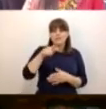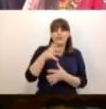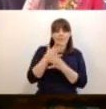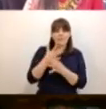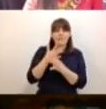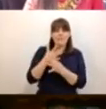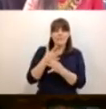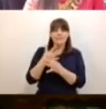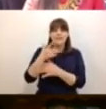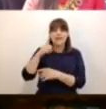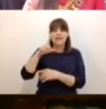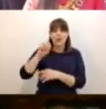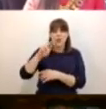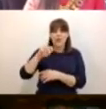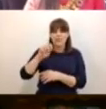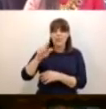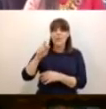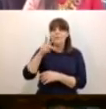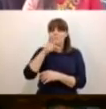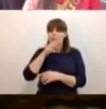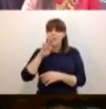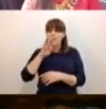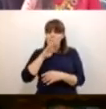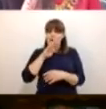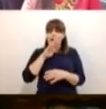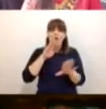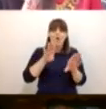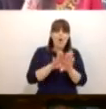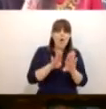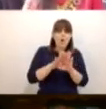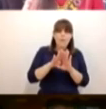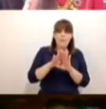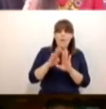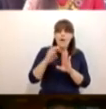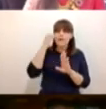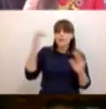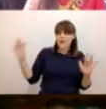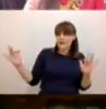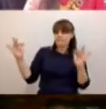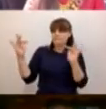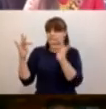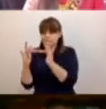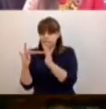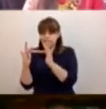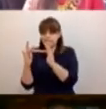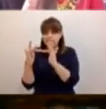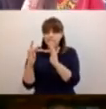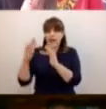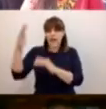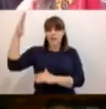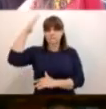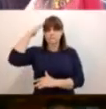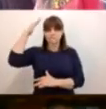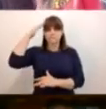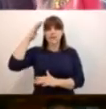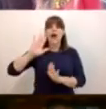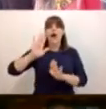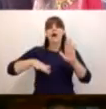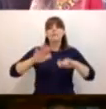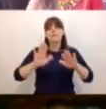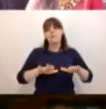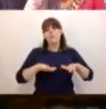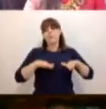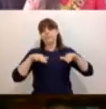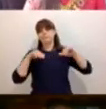los padres de familia se han acercado a la escuela, de cómo se han involucrado autoridades que generalmente se mantenían al